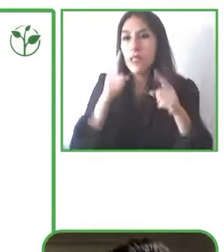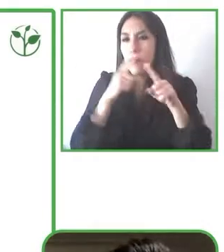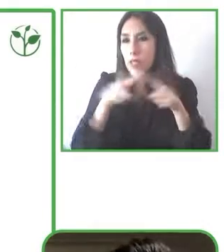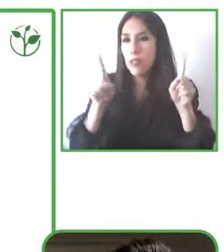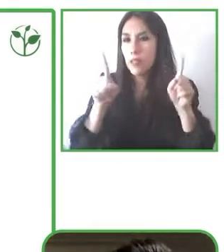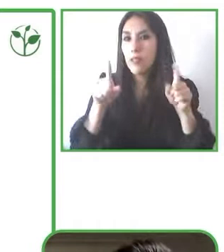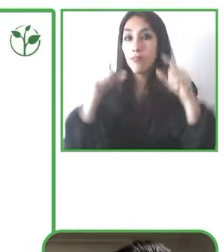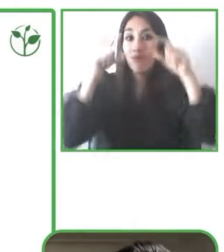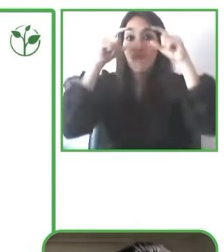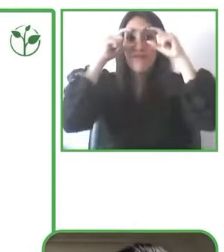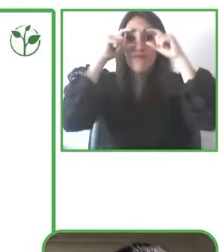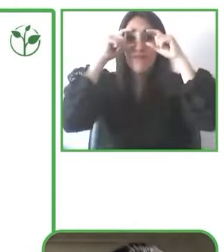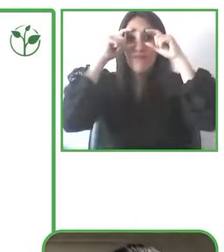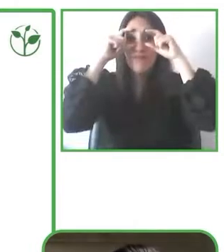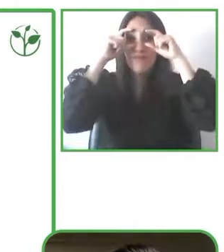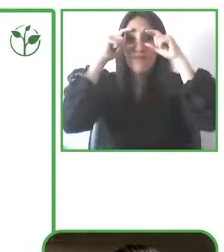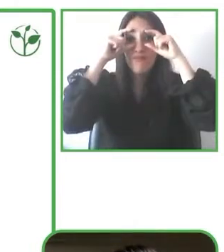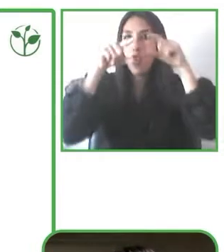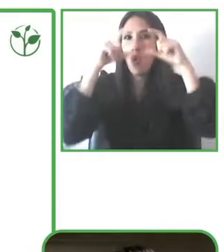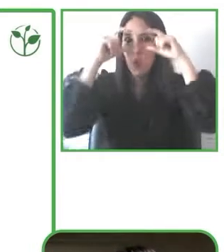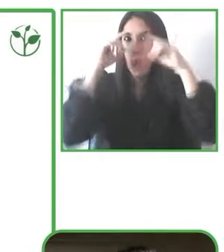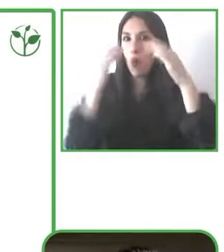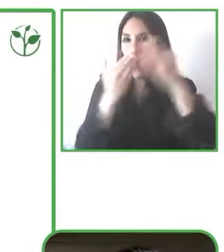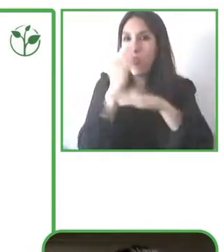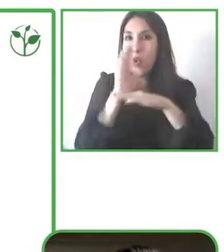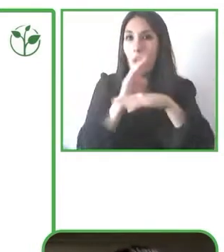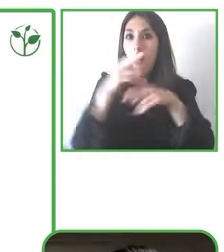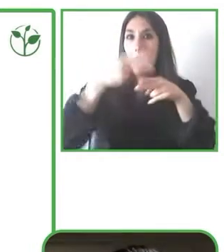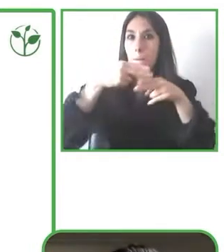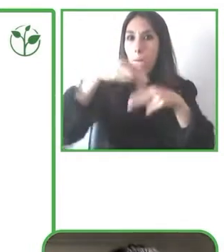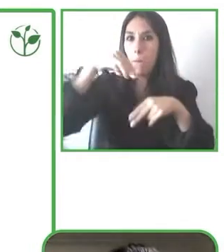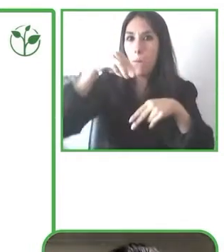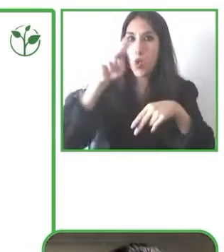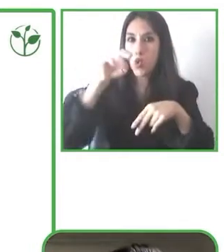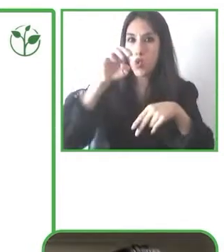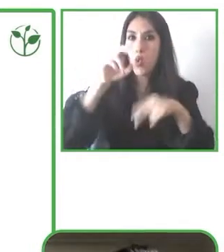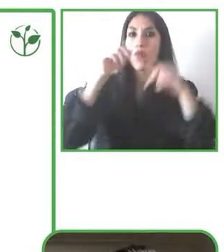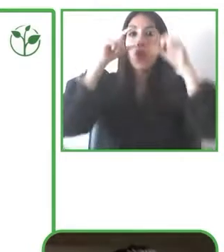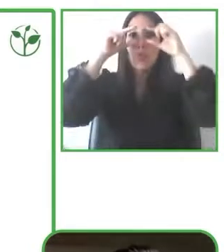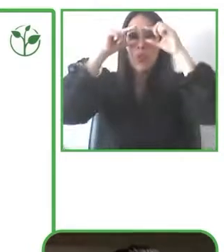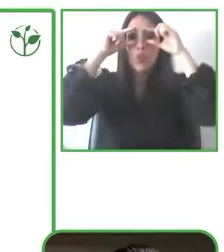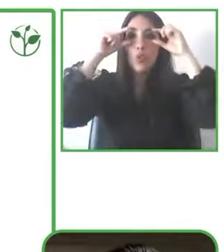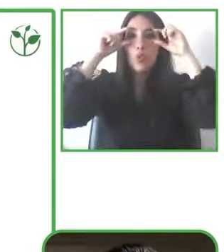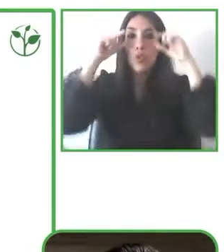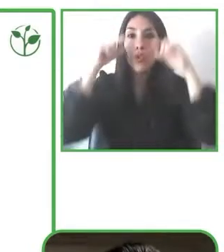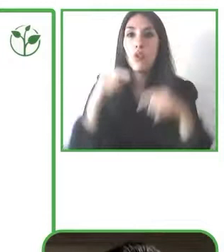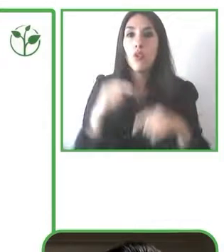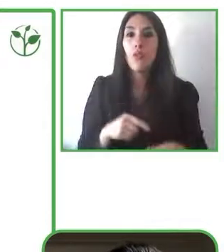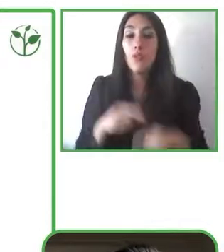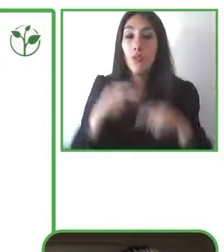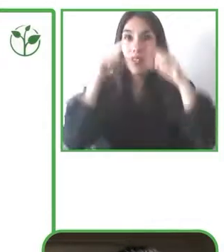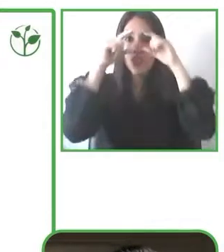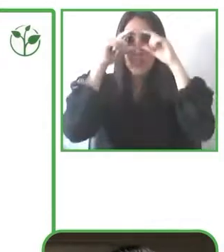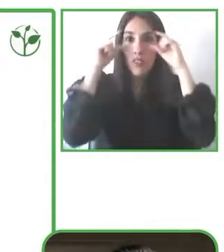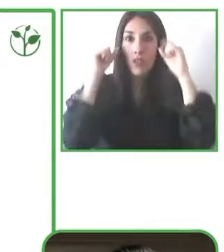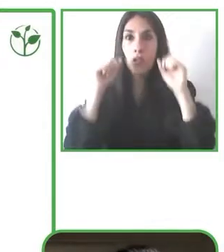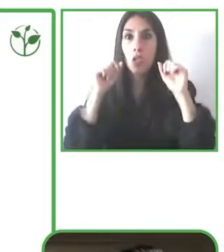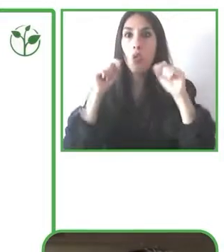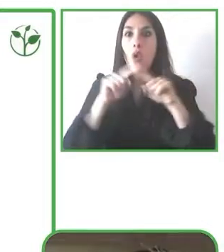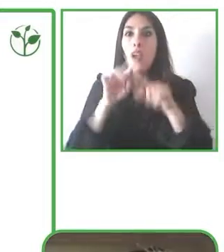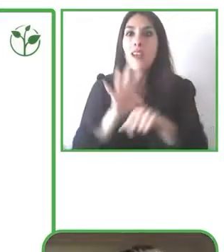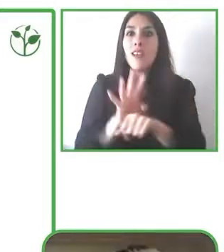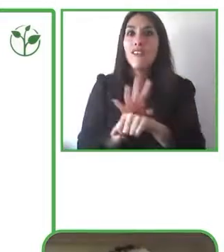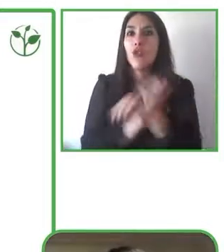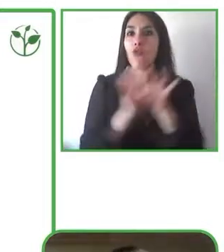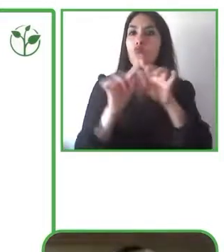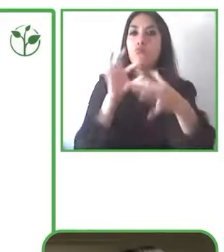La clásica tiene estos sensores de movimiento y a través de esos sensores de movimientos utilizamos los mismos movimientos como los